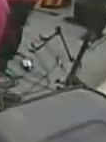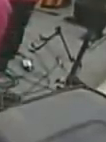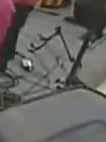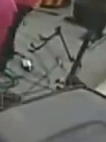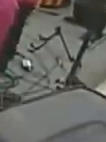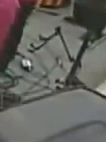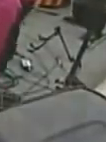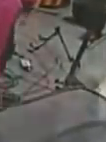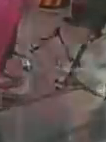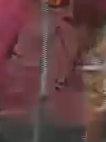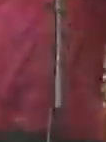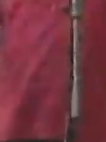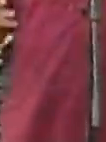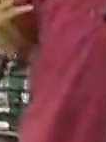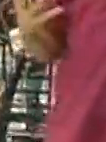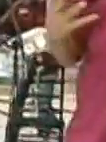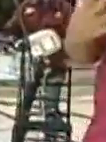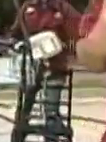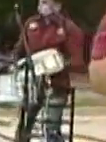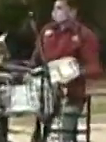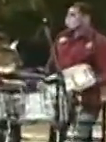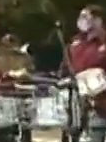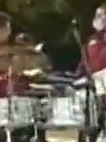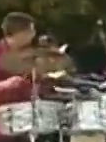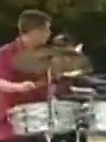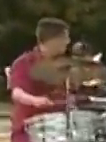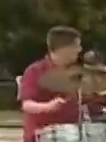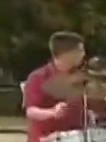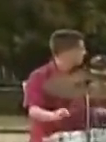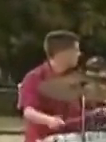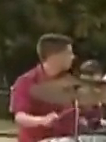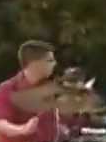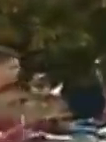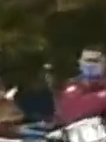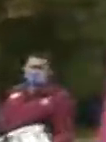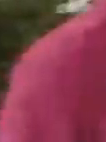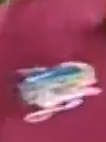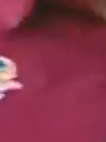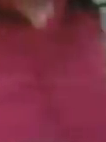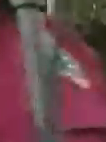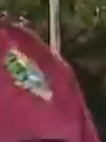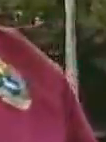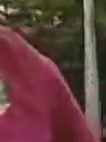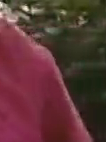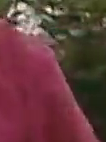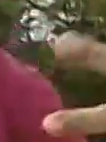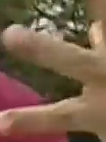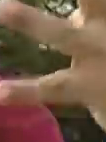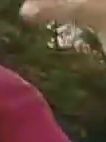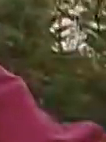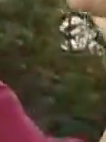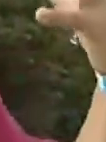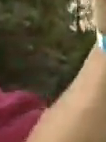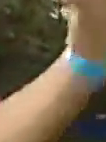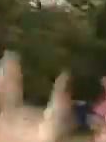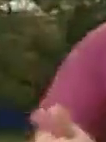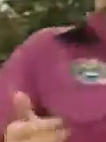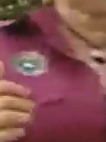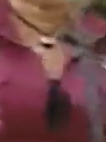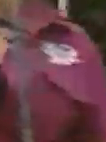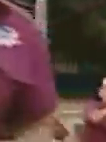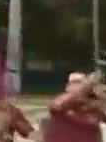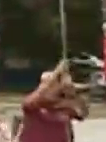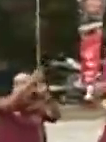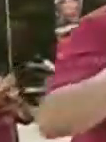gaita divina, que me envuelve y me fascina, y hasta me pone a bailar, O del sabor popular,